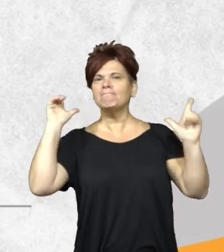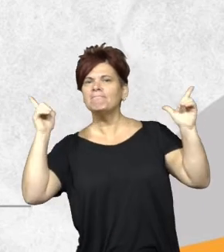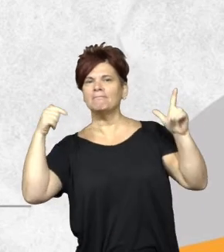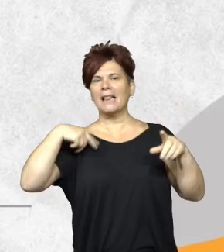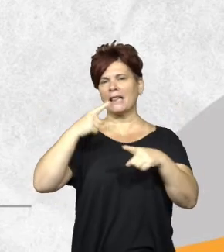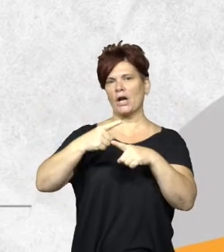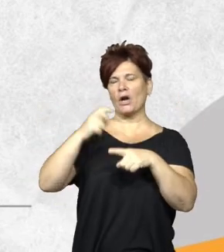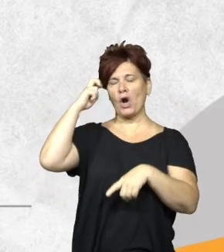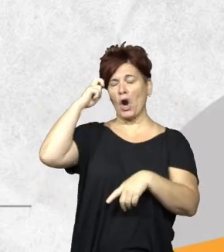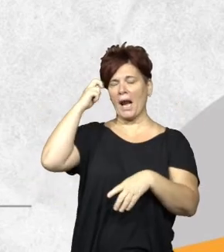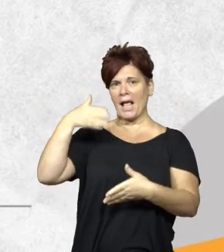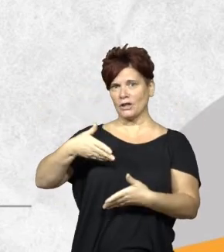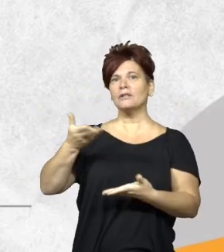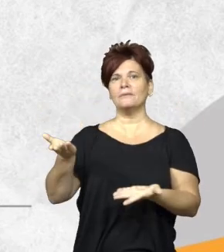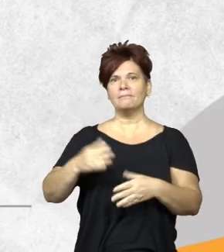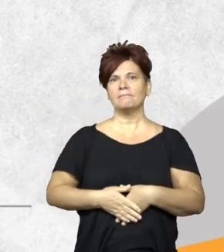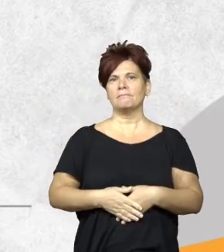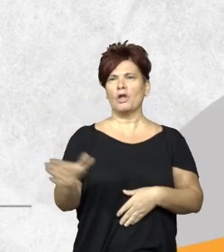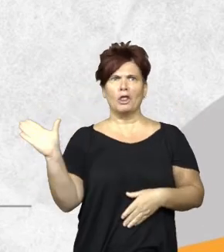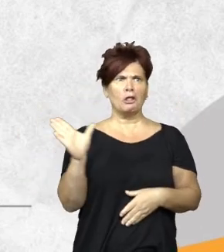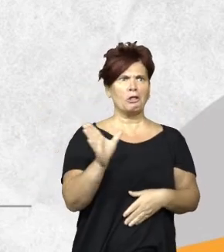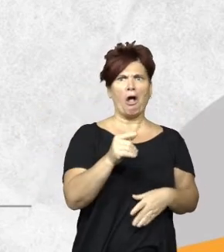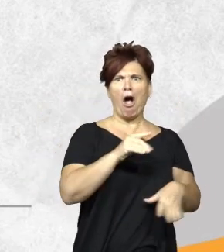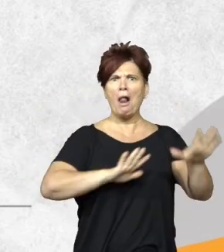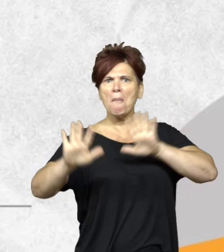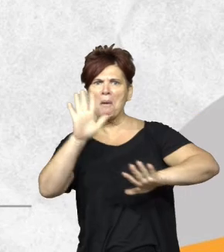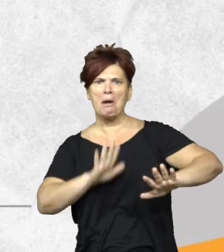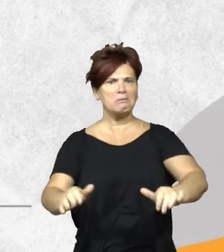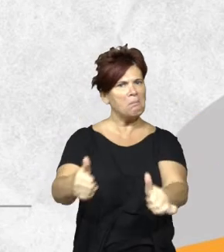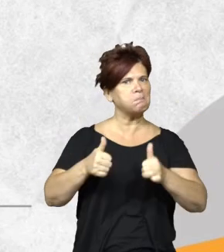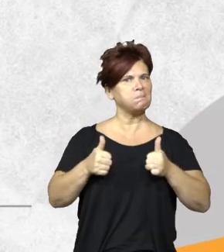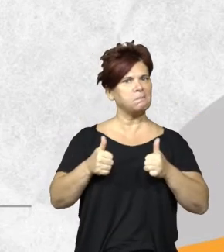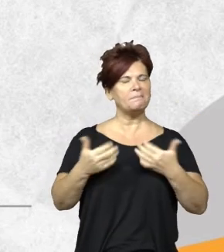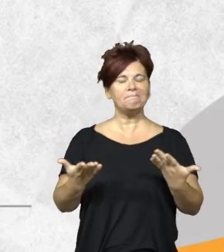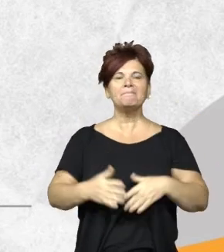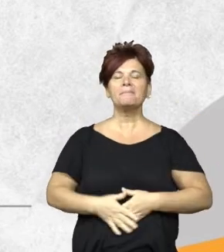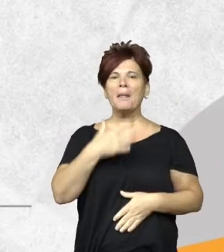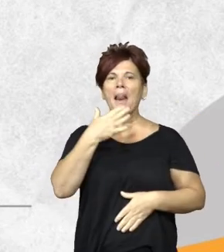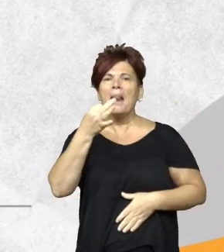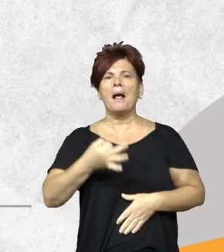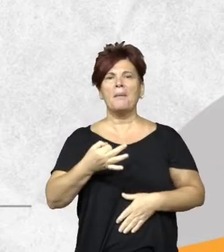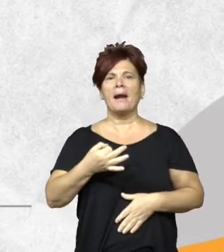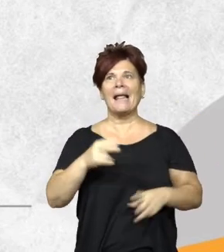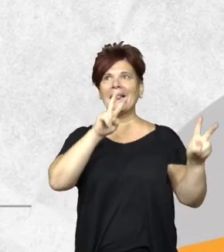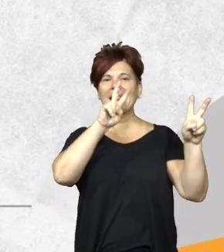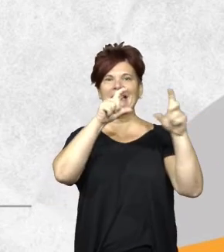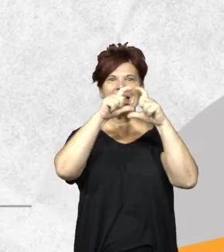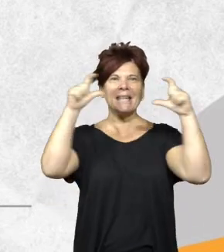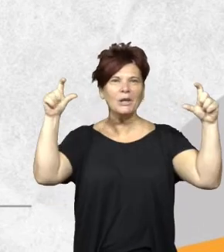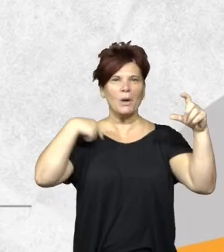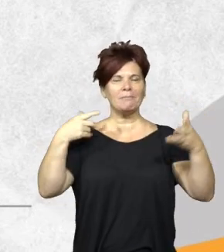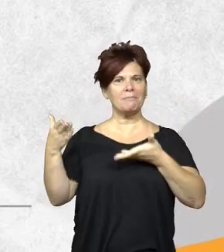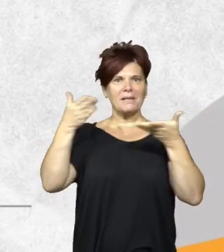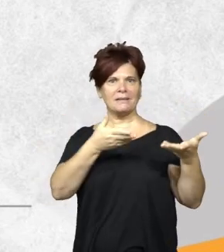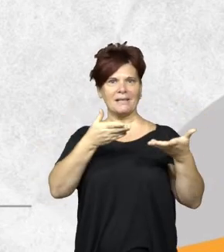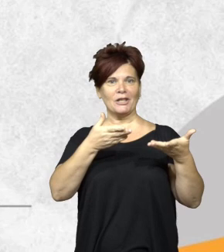congreso, que encima salió muy bien todo. Así que muchas gracias. La verdad que no me maté con el título de mi presentación, control y